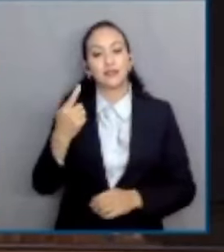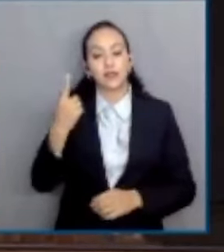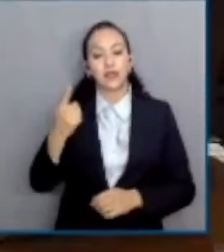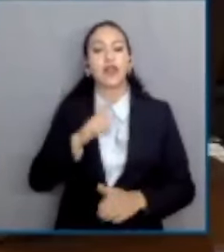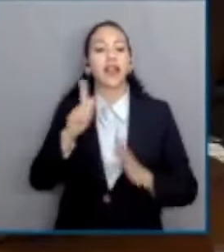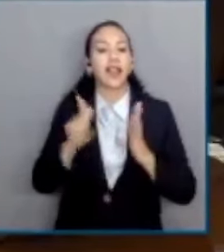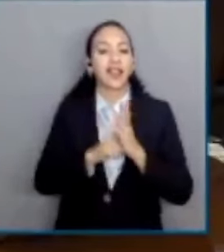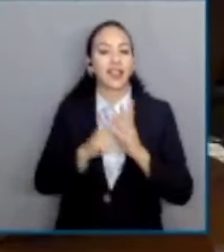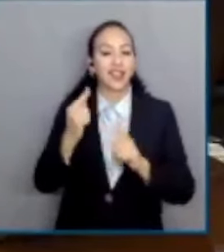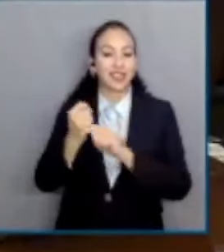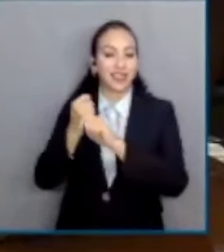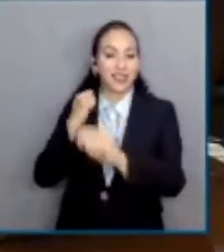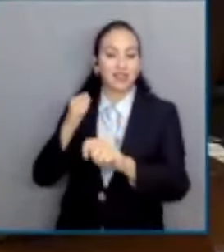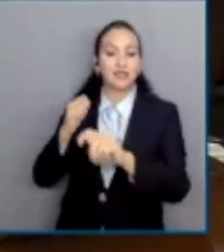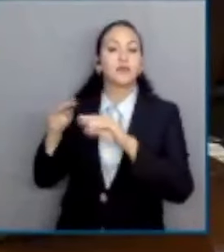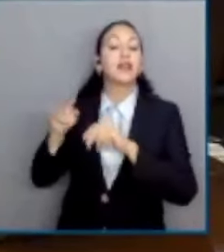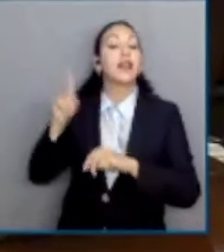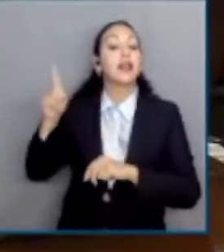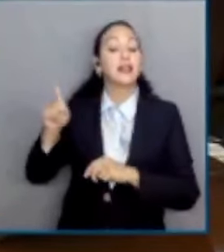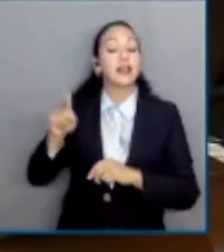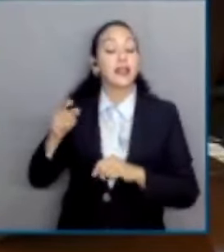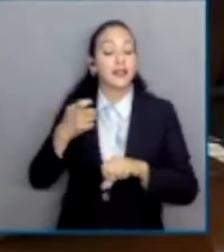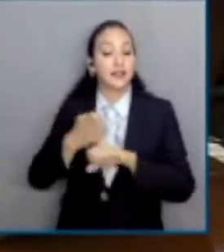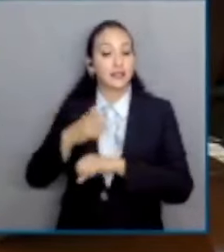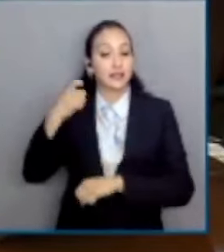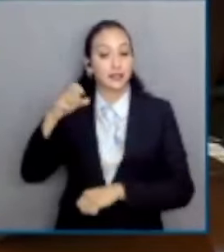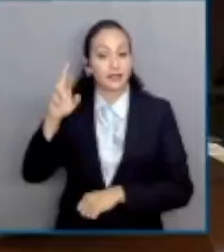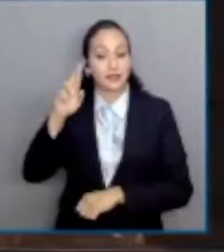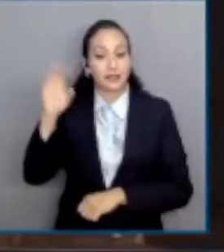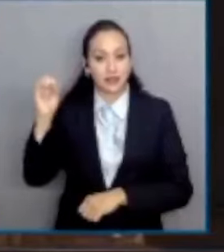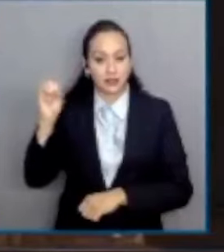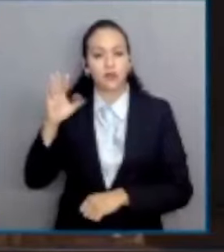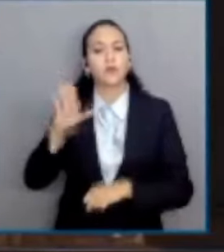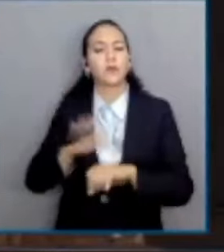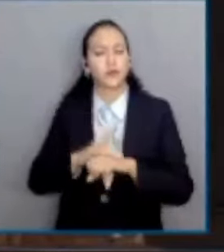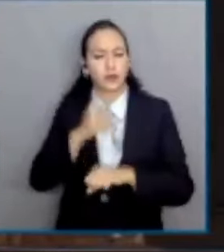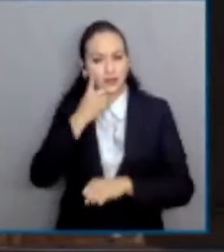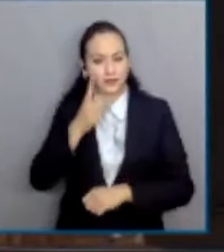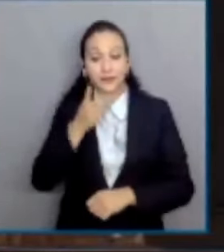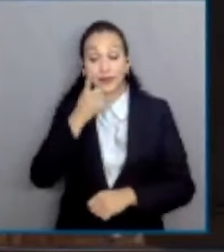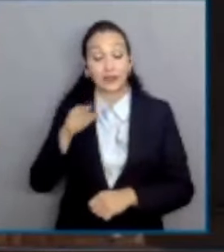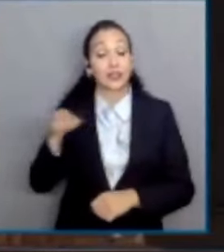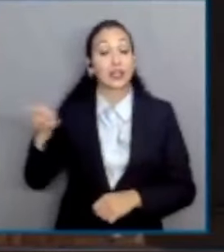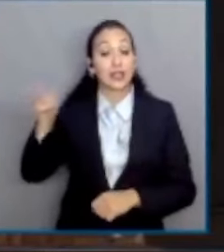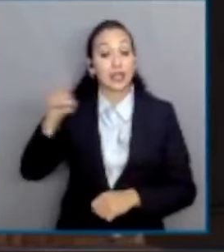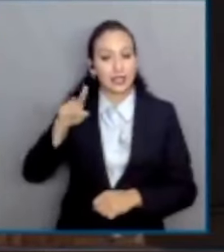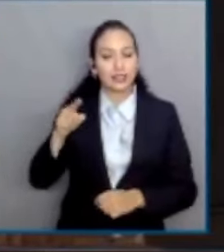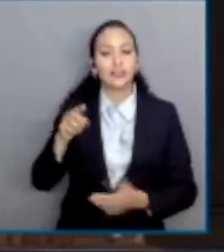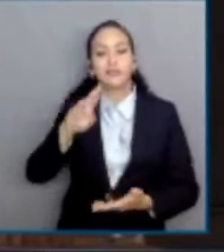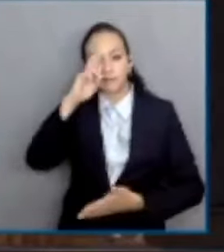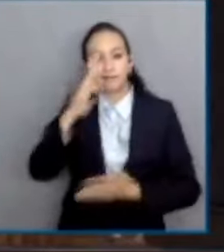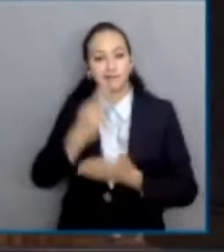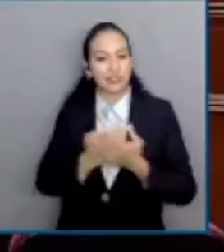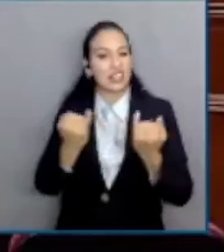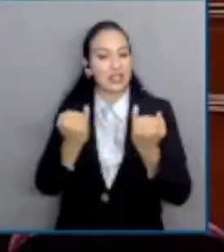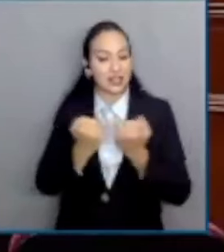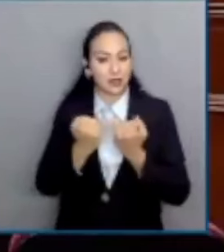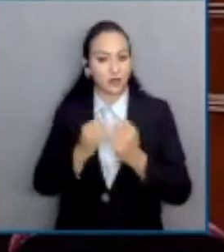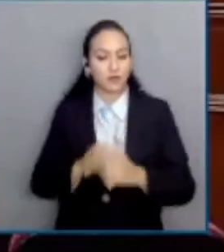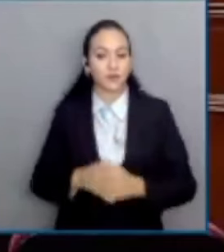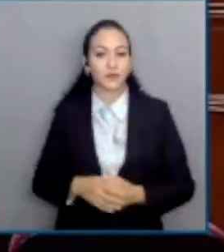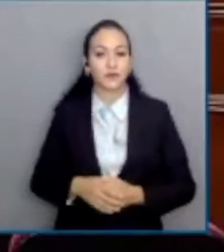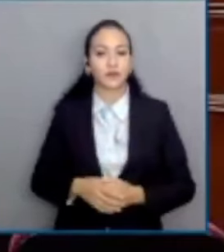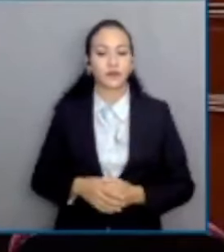de Quintana Roo, pues argumentó que dicha disposición violaba el principio de igualdad. La norma exigía a los